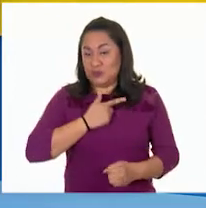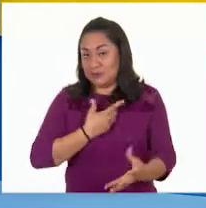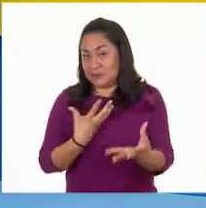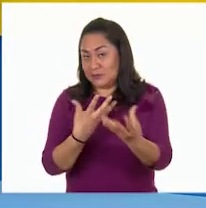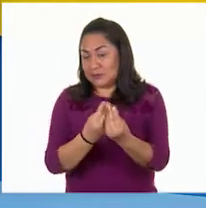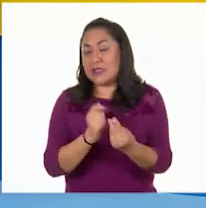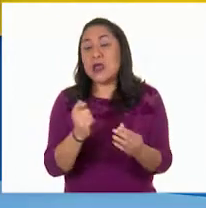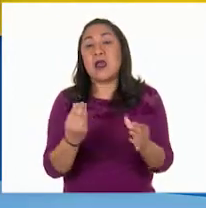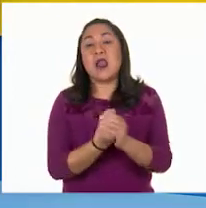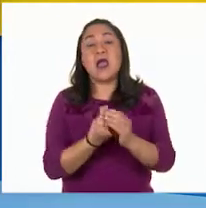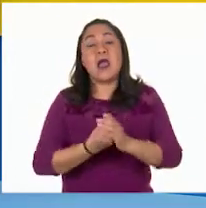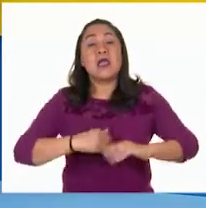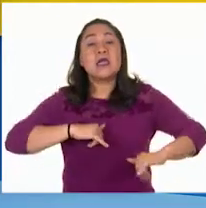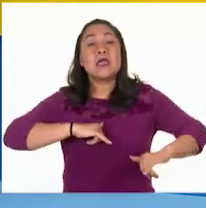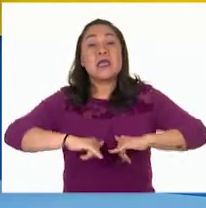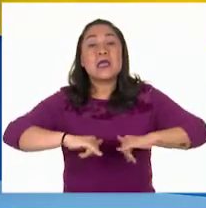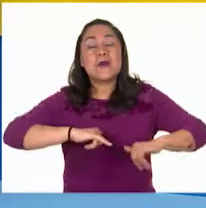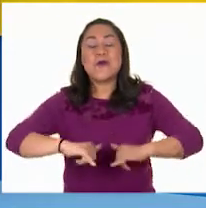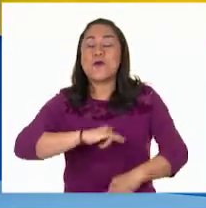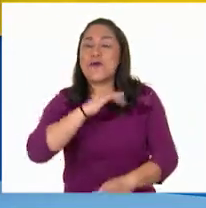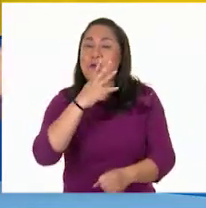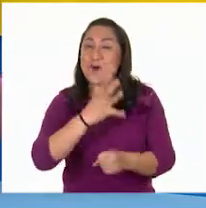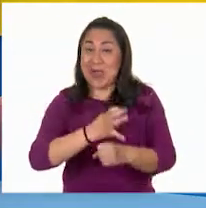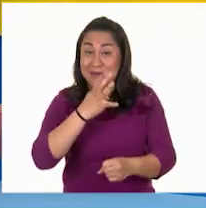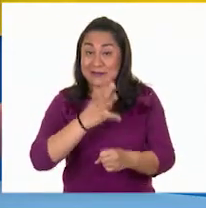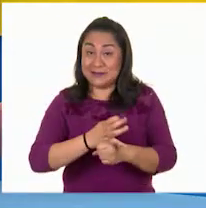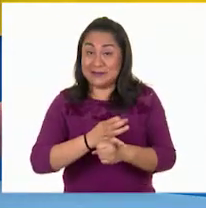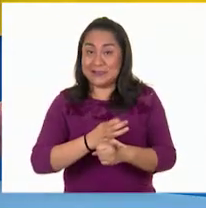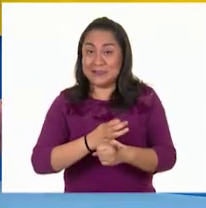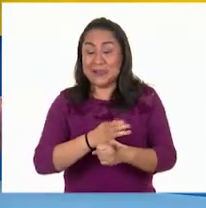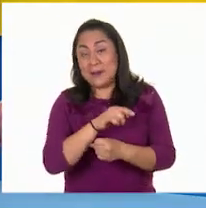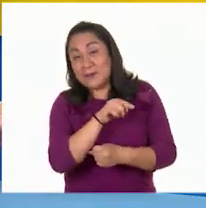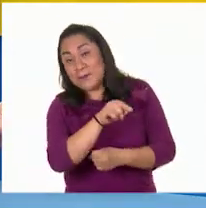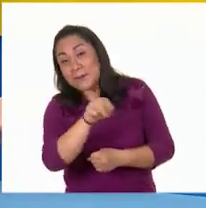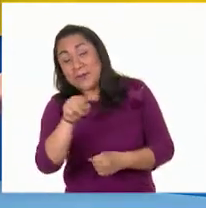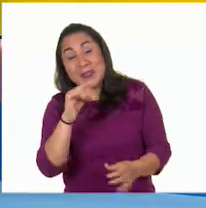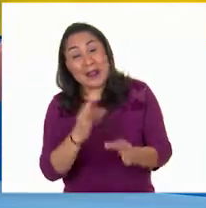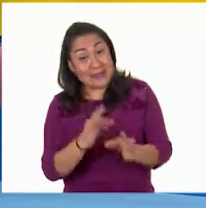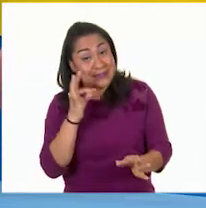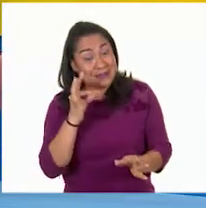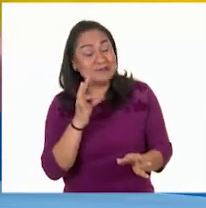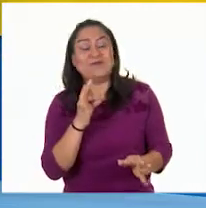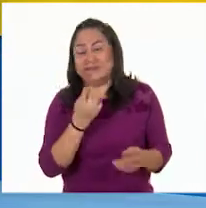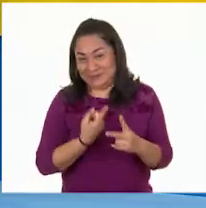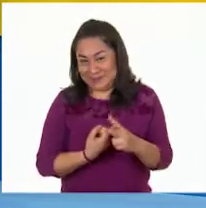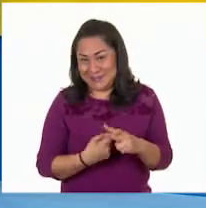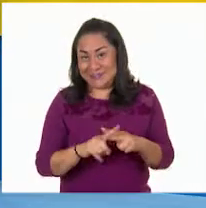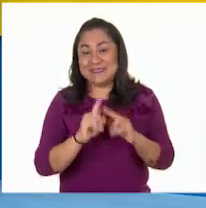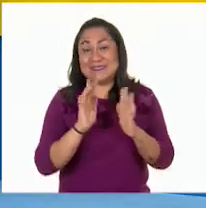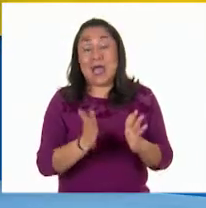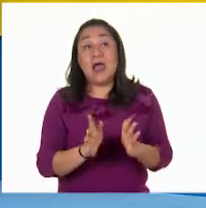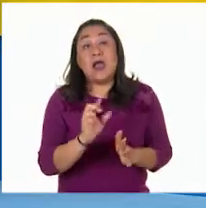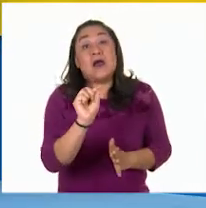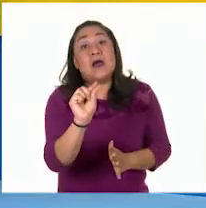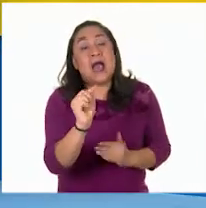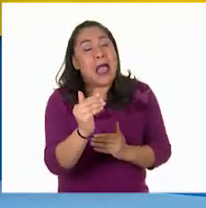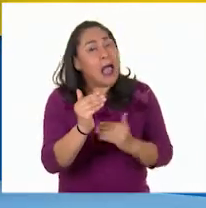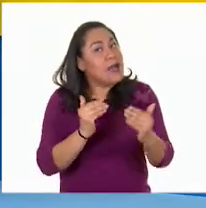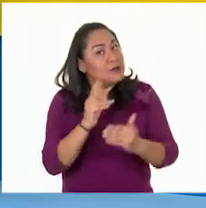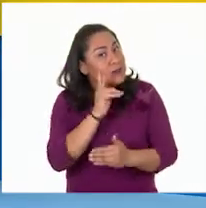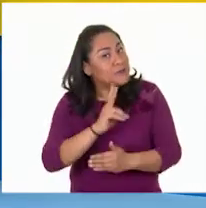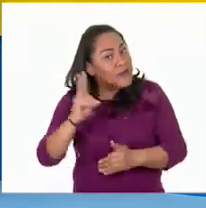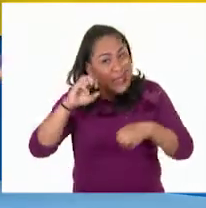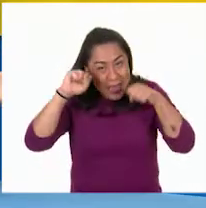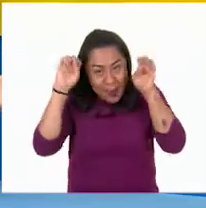ustedes en esta clase de geografía de cuarto grado. ¿Están listos? Bueno pues, comencemos. Pero antes, vamos